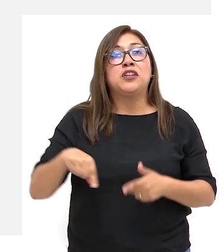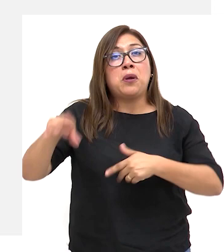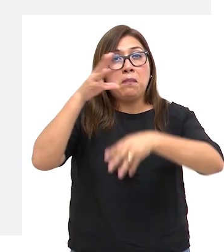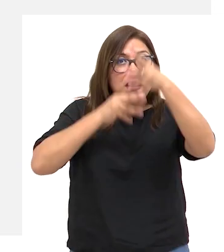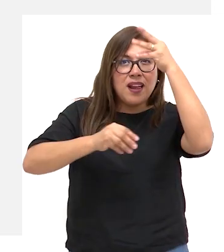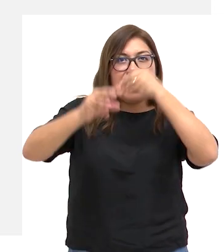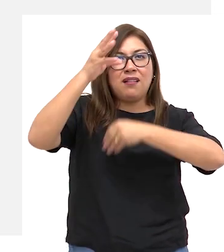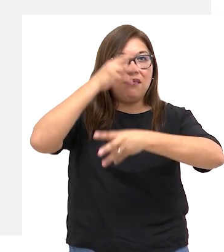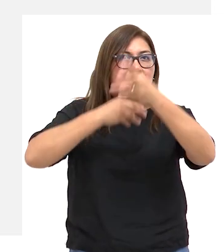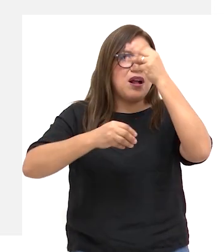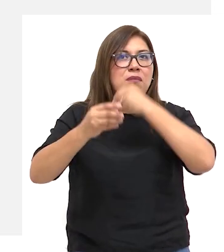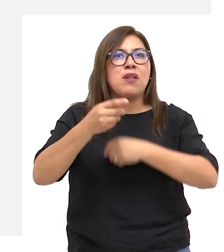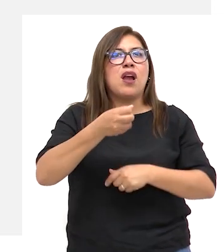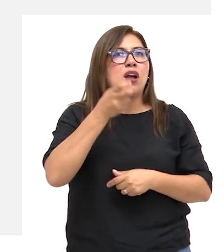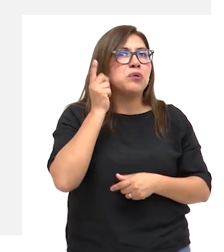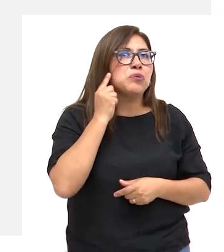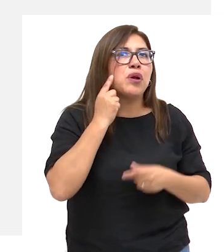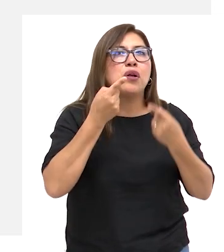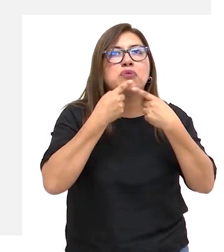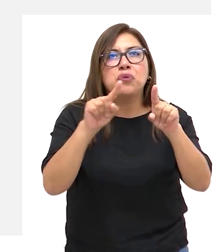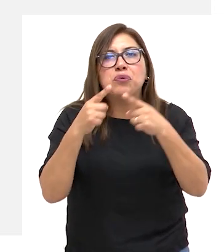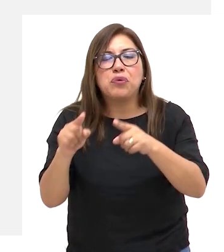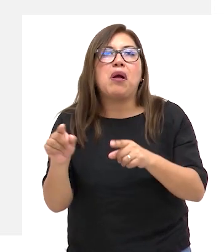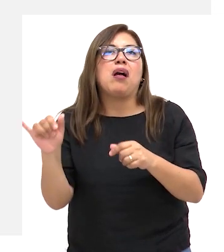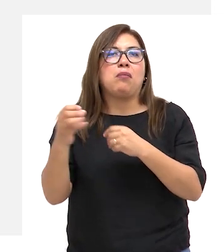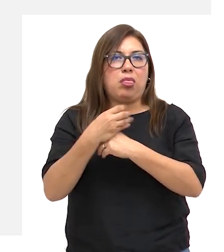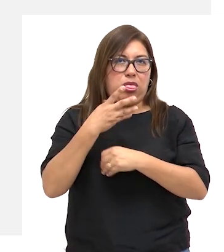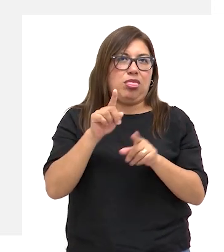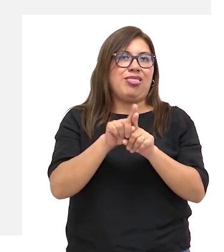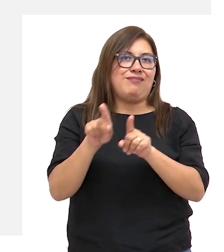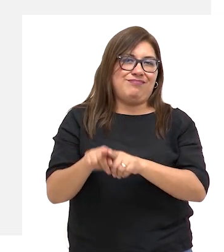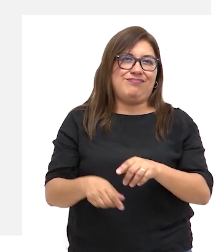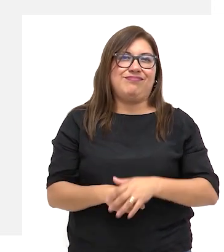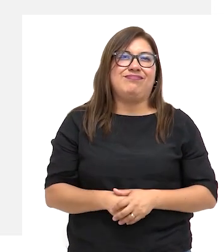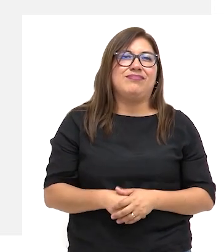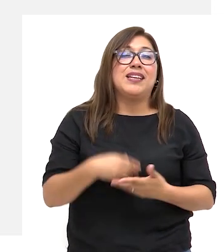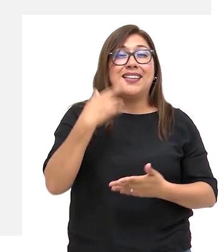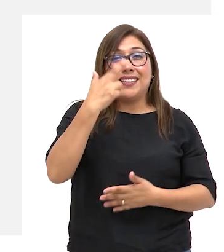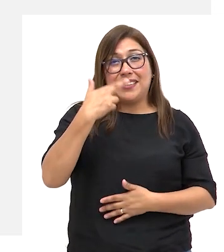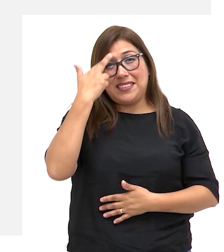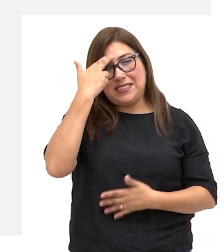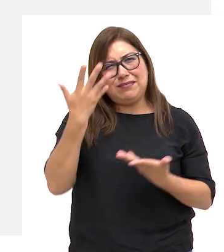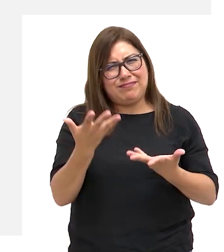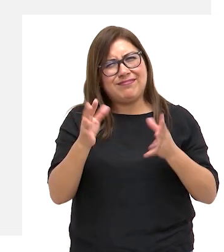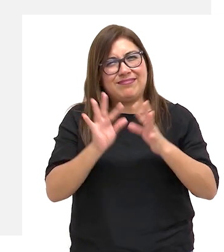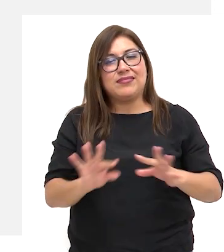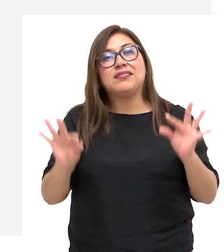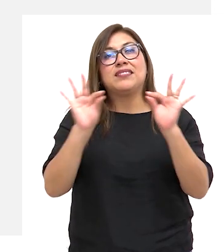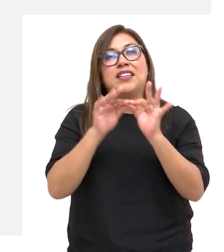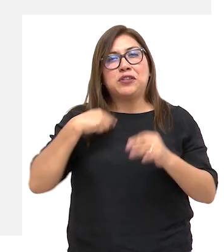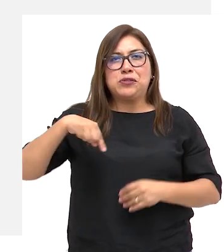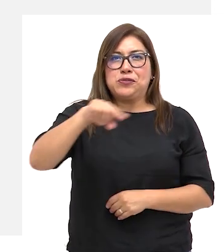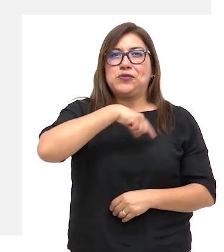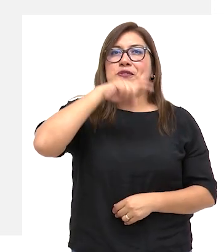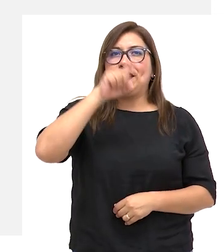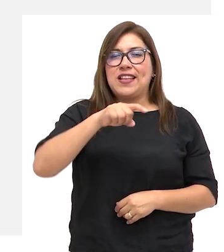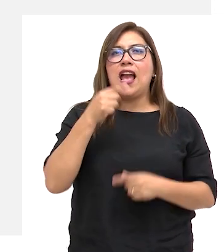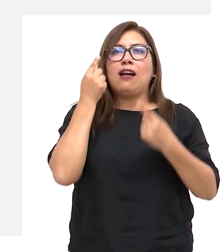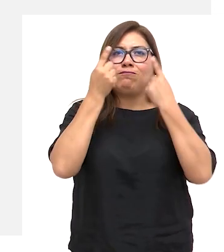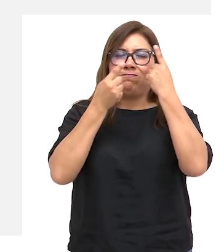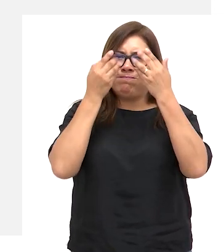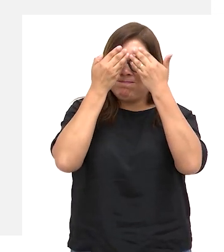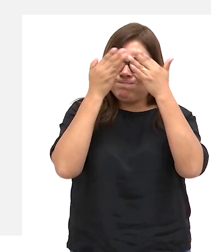lo que aprendemos a través de los medios de comunicación, etc. En ese sentido, es fundamental tomar